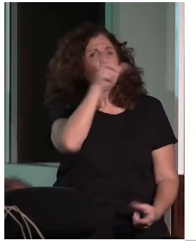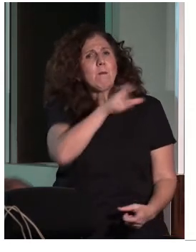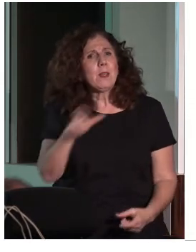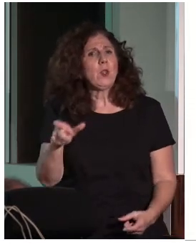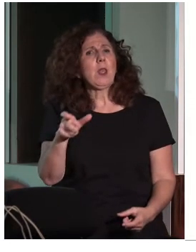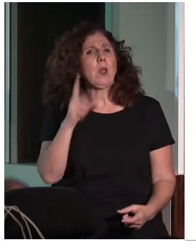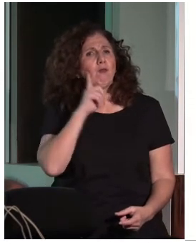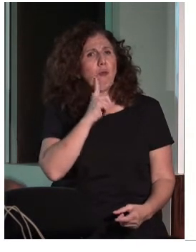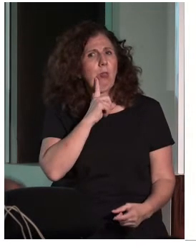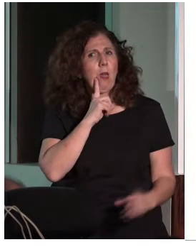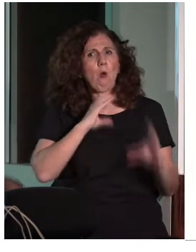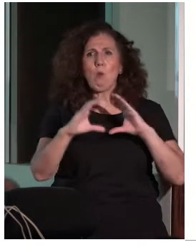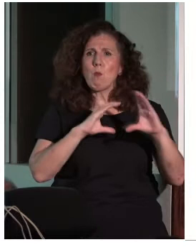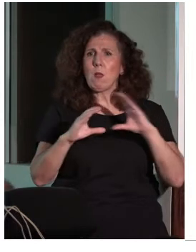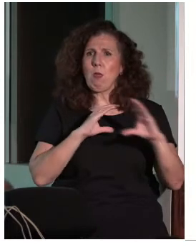en lengua oral.